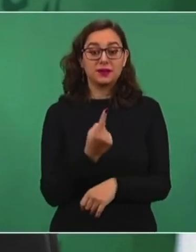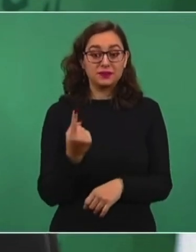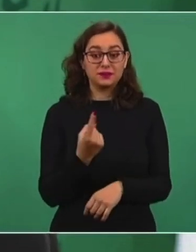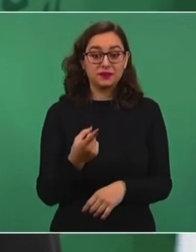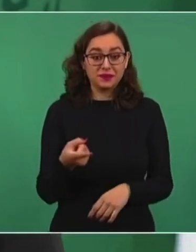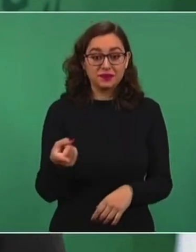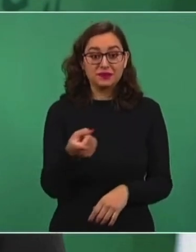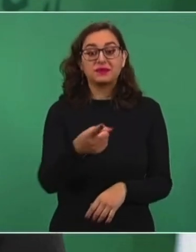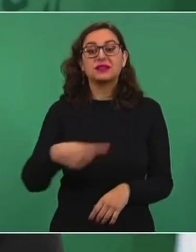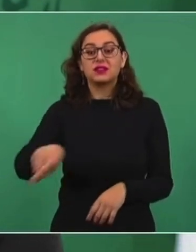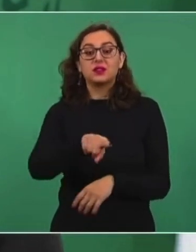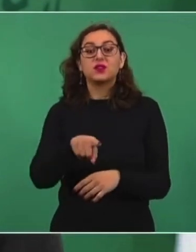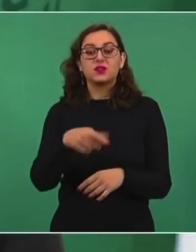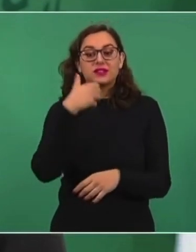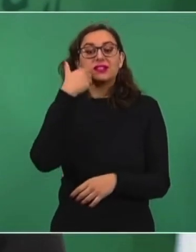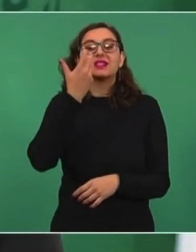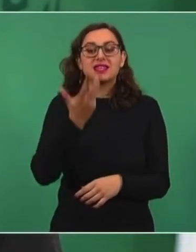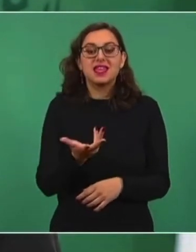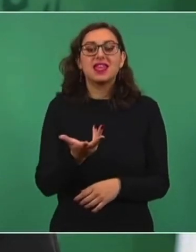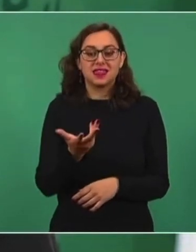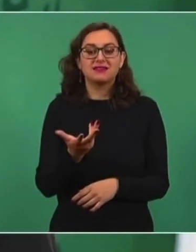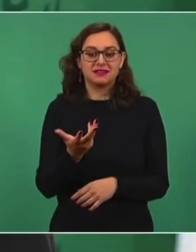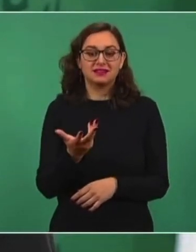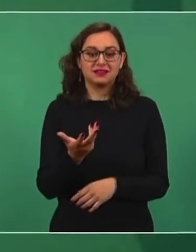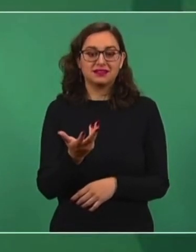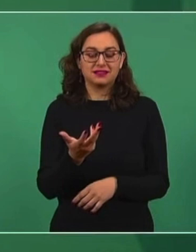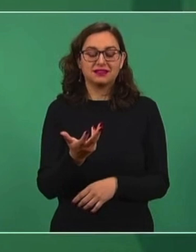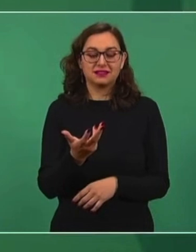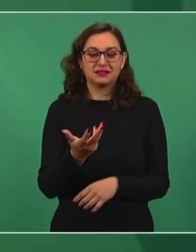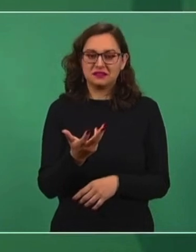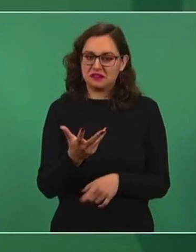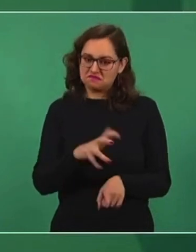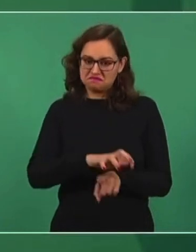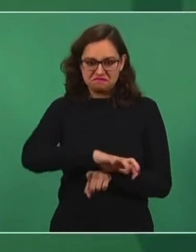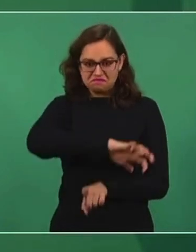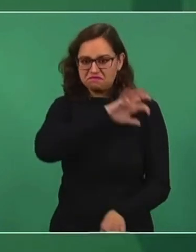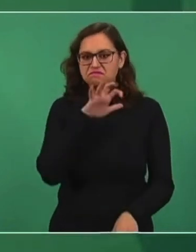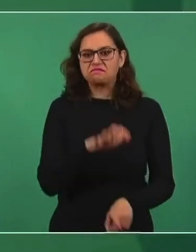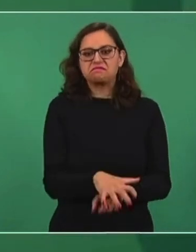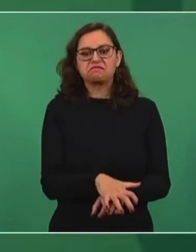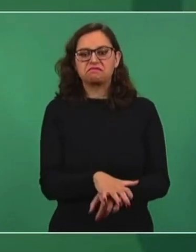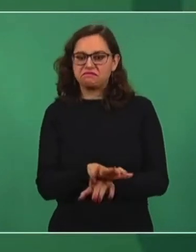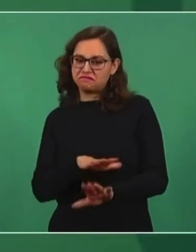es que nosotros reprimiéramos,